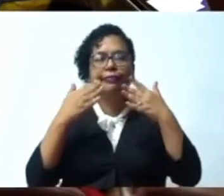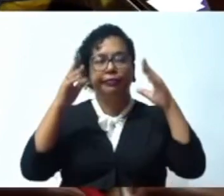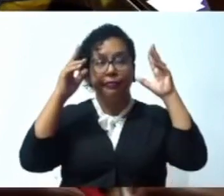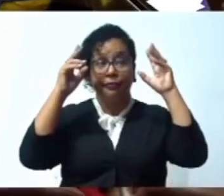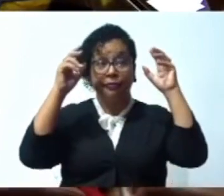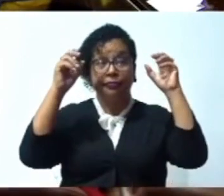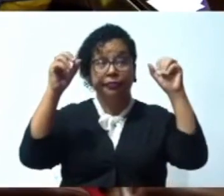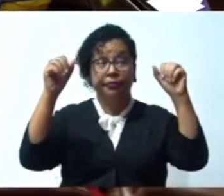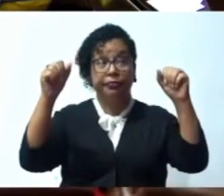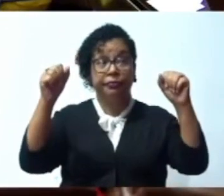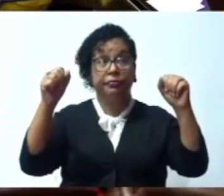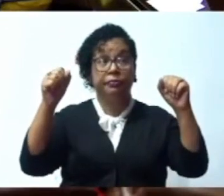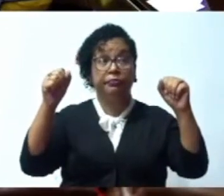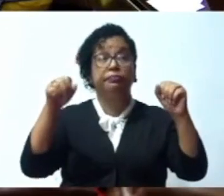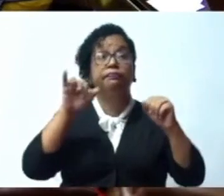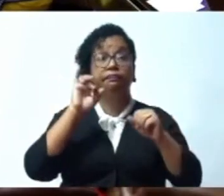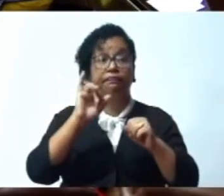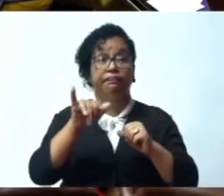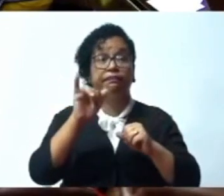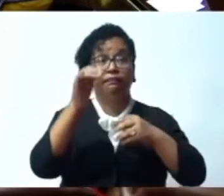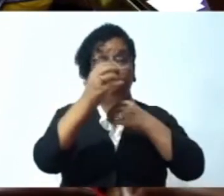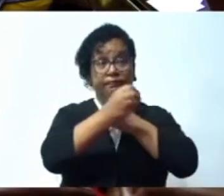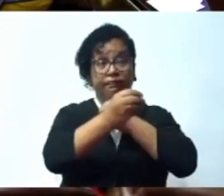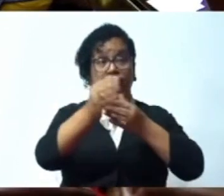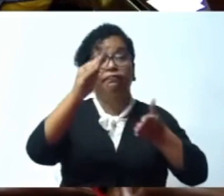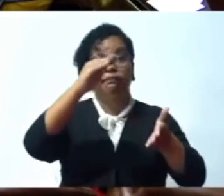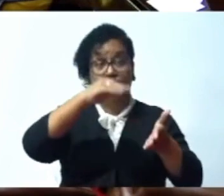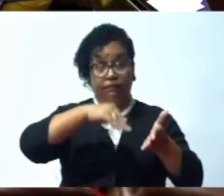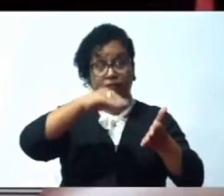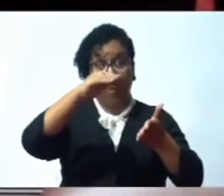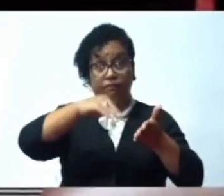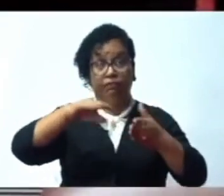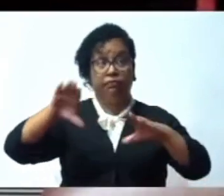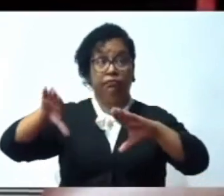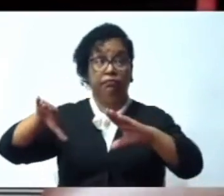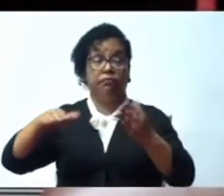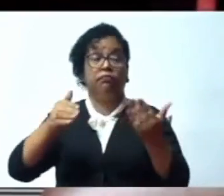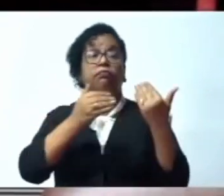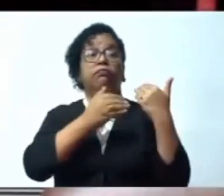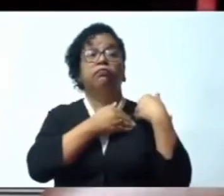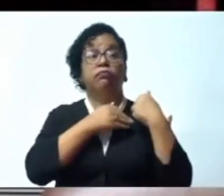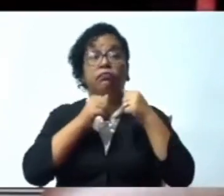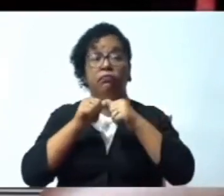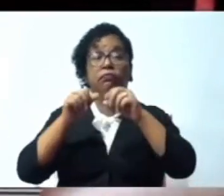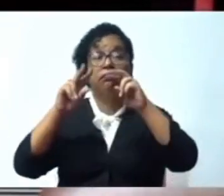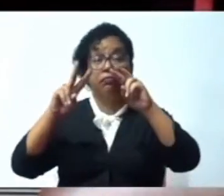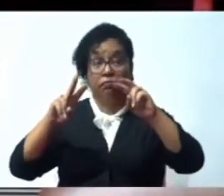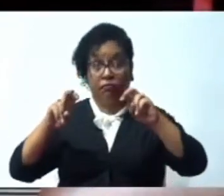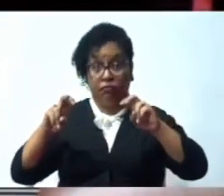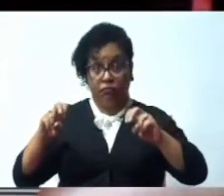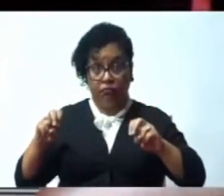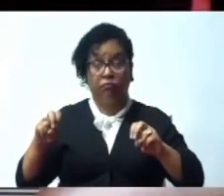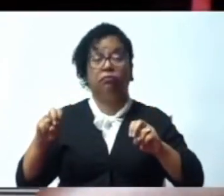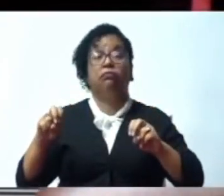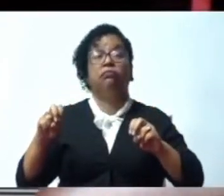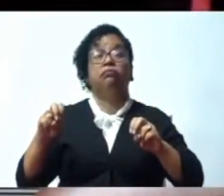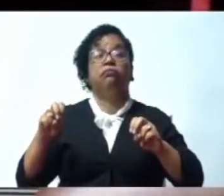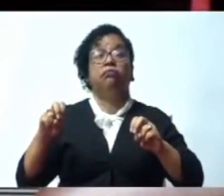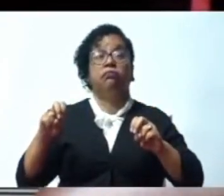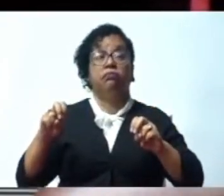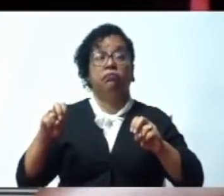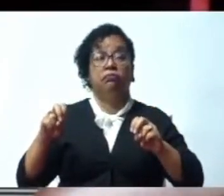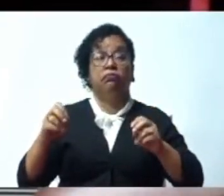más. Este informe, el cual la Comisión de Relaciones Internacionales y Cooperación recibimos, y luego de